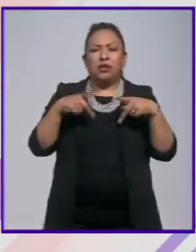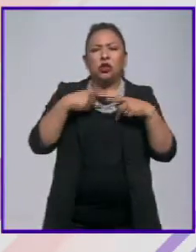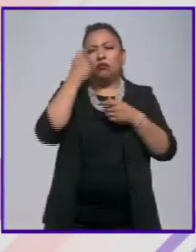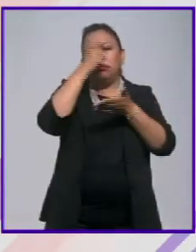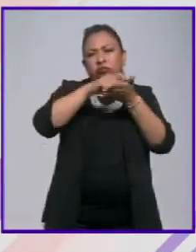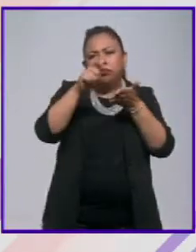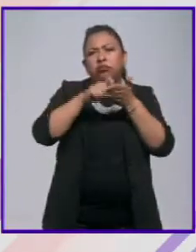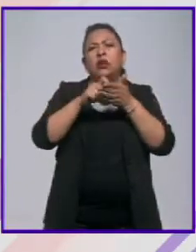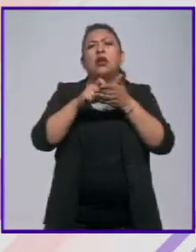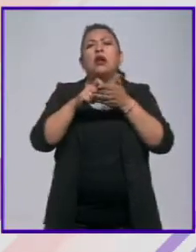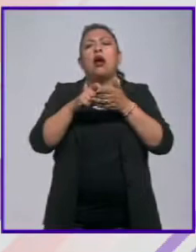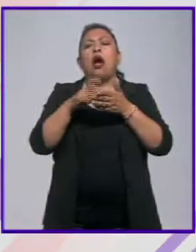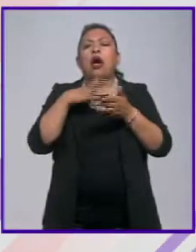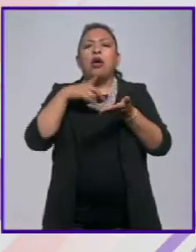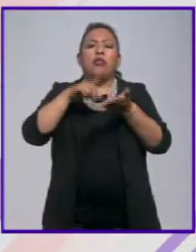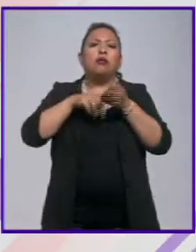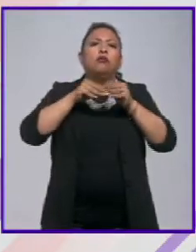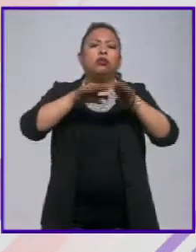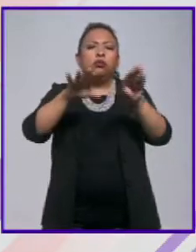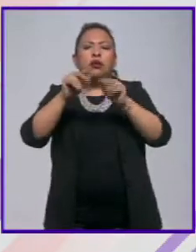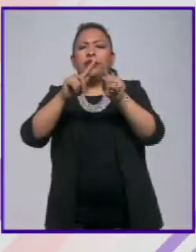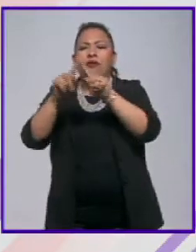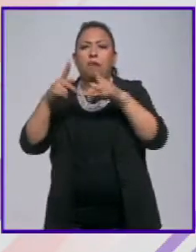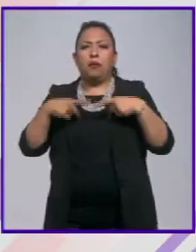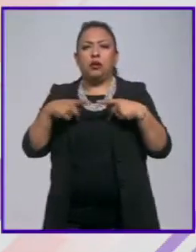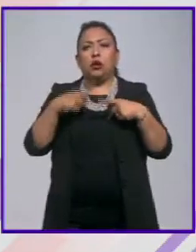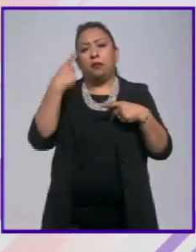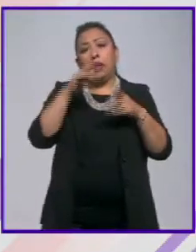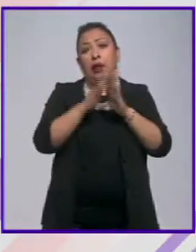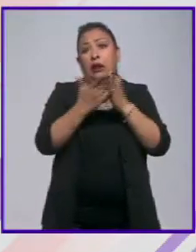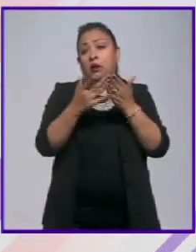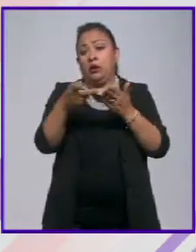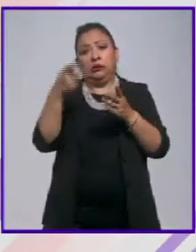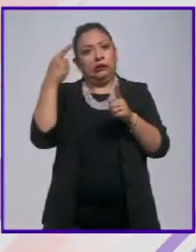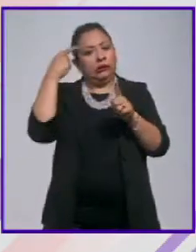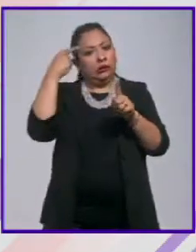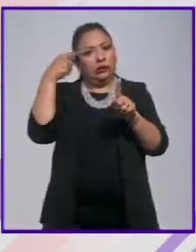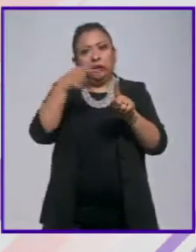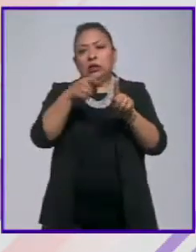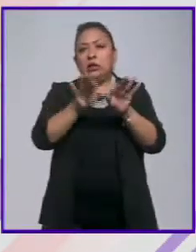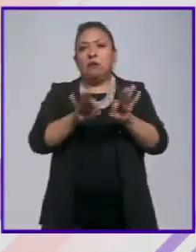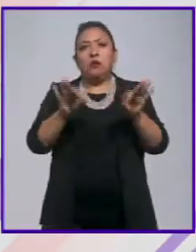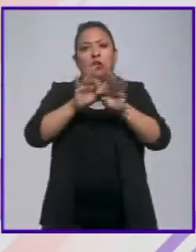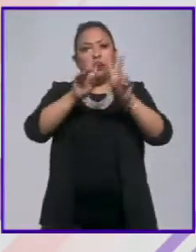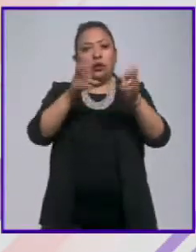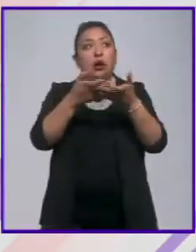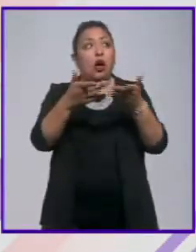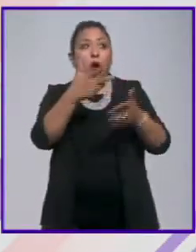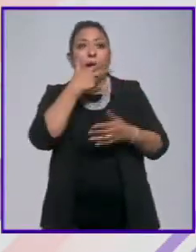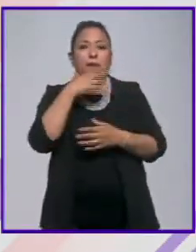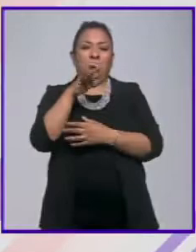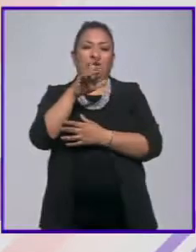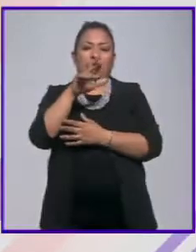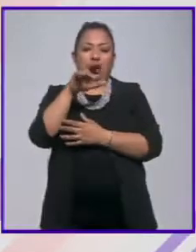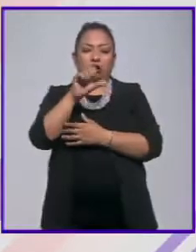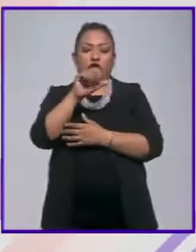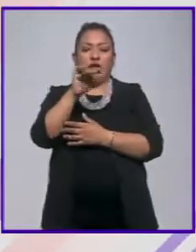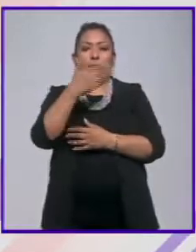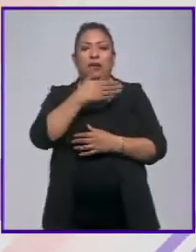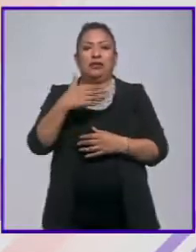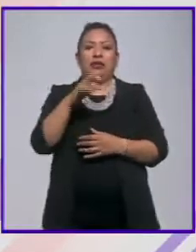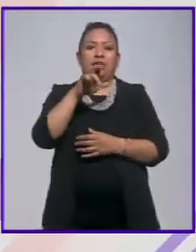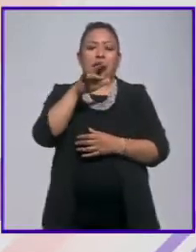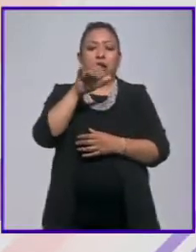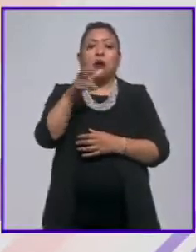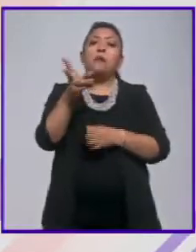y otras personas en la cadena del libro porque es un tema prioritario ahora Carlos Anaya presidente de la CANIEM